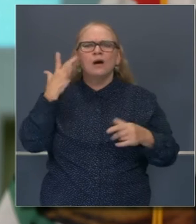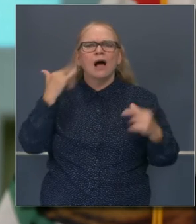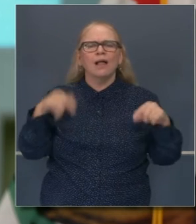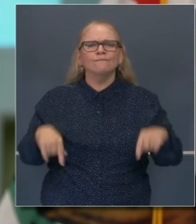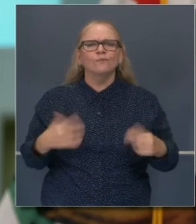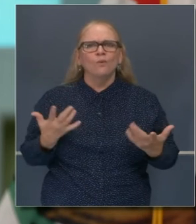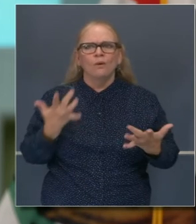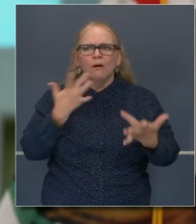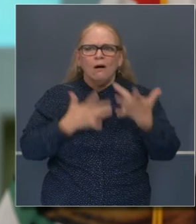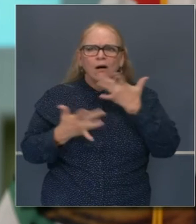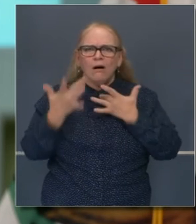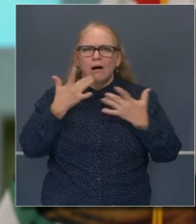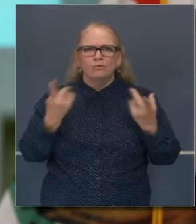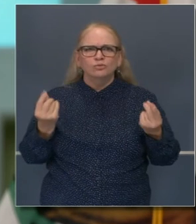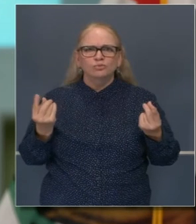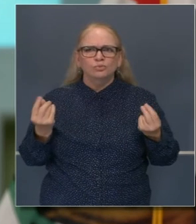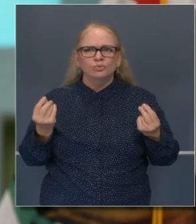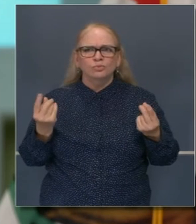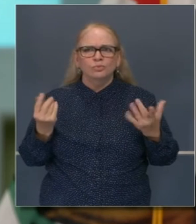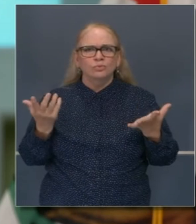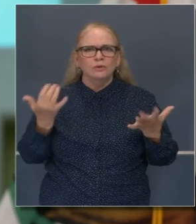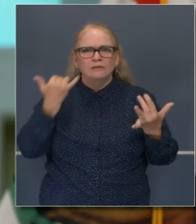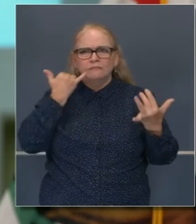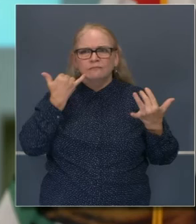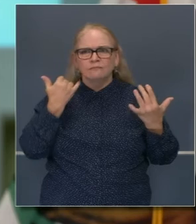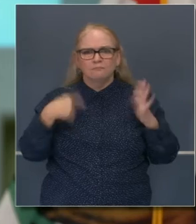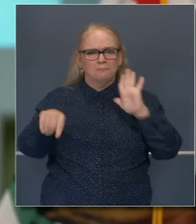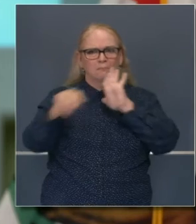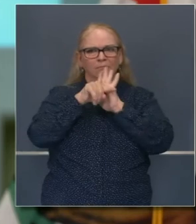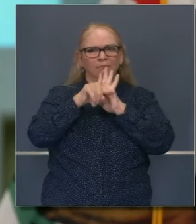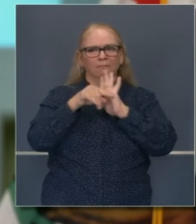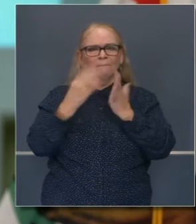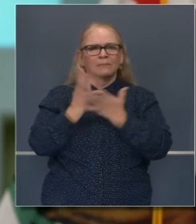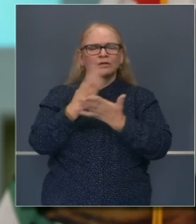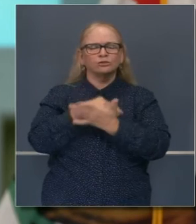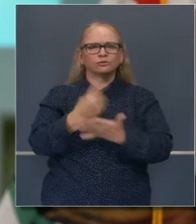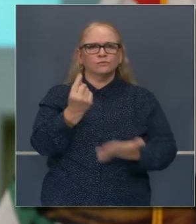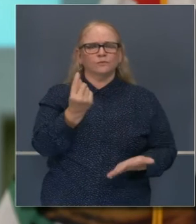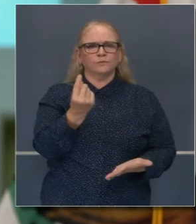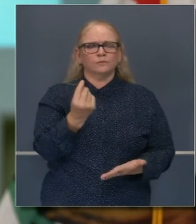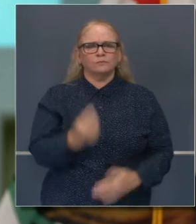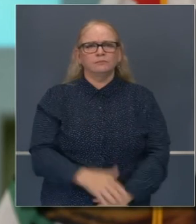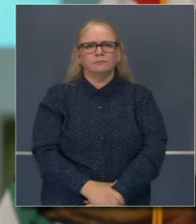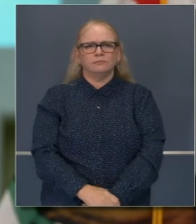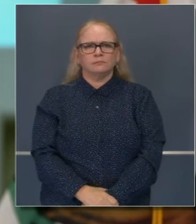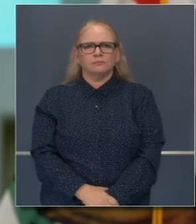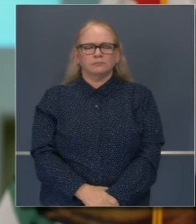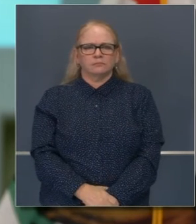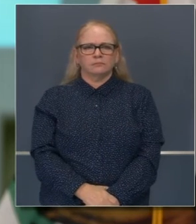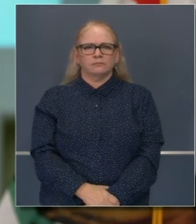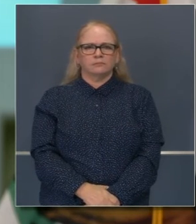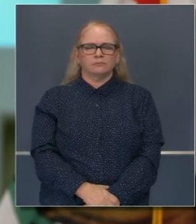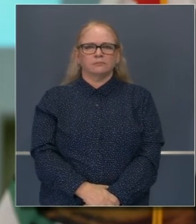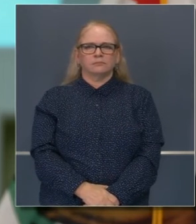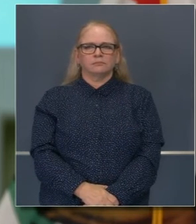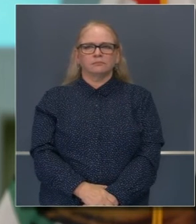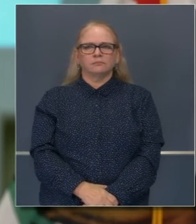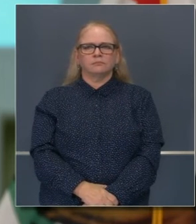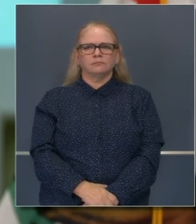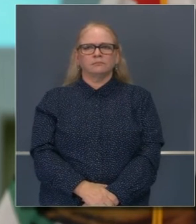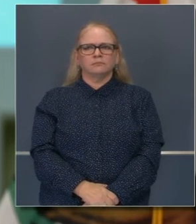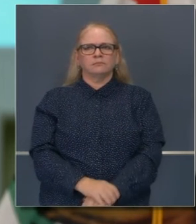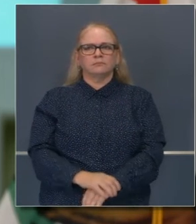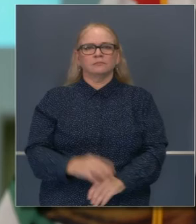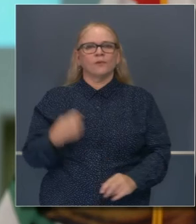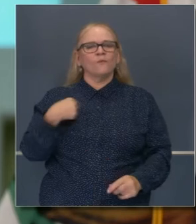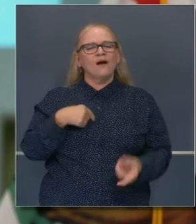¿Fue una estrategia equivocada para este problema del presupuesto? Tenemos que balancear el presupuesto.